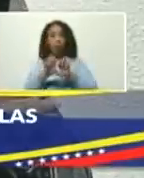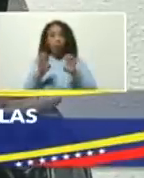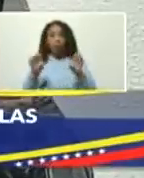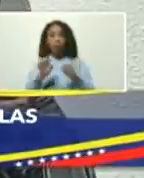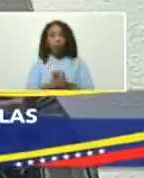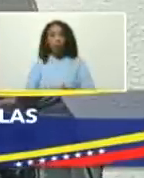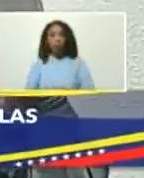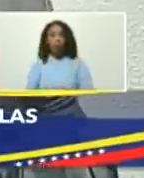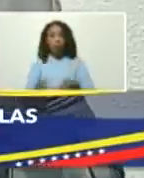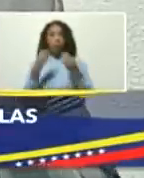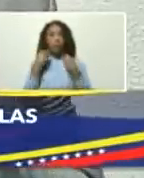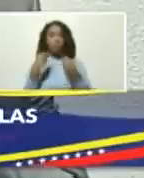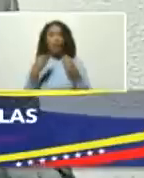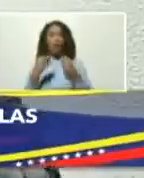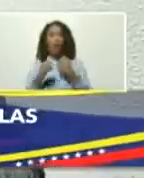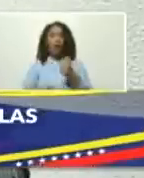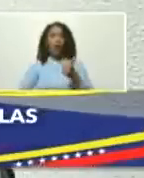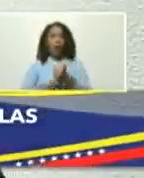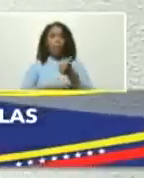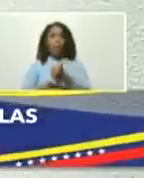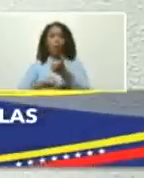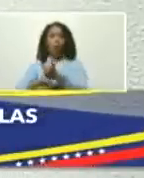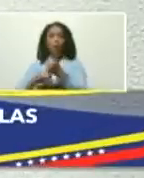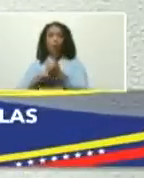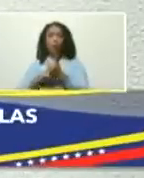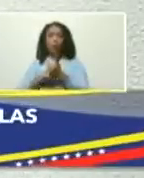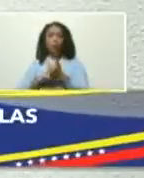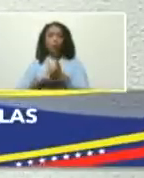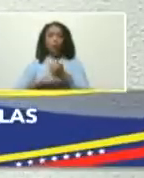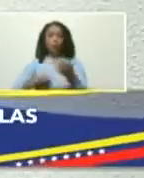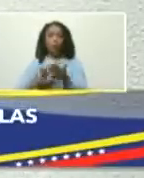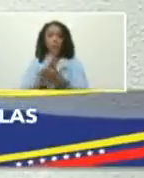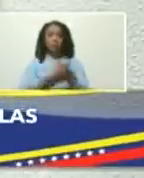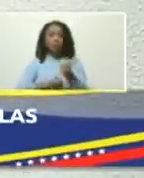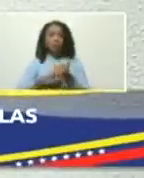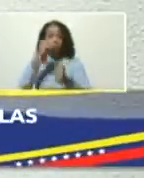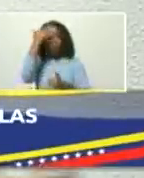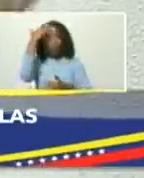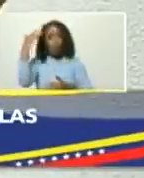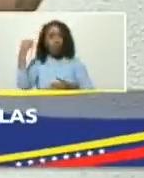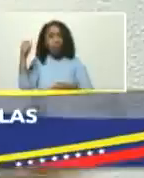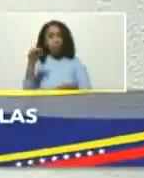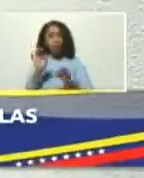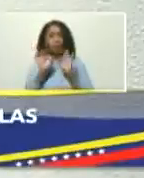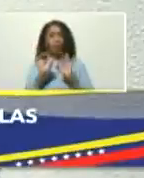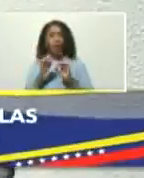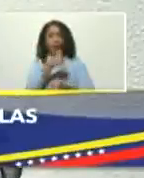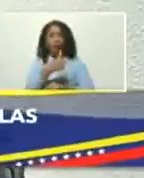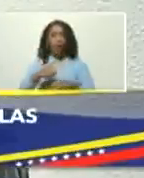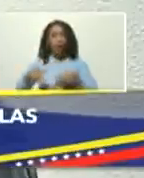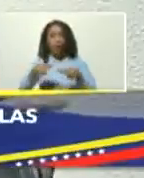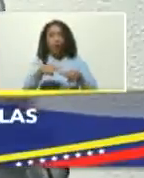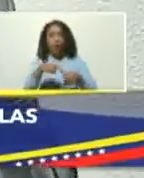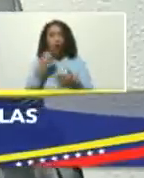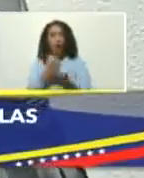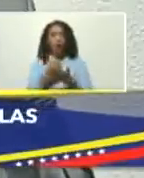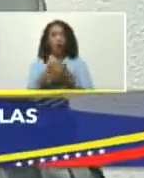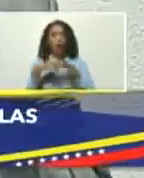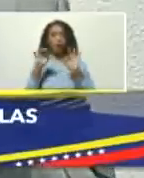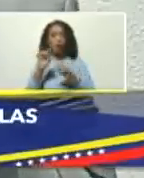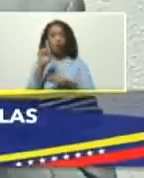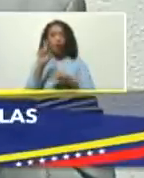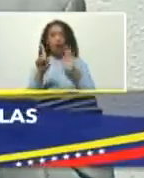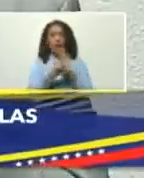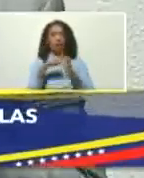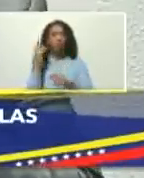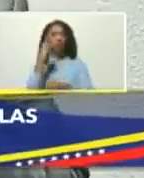para favorecer e impulsar una mano de obra especializada para cada zona económica especial no es una ley solo